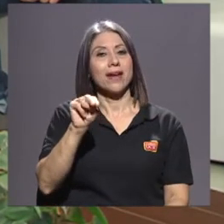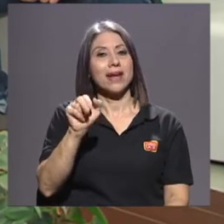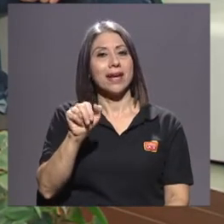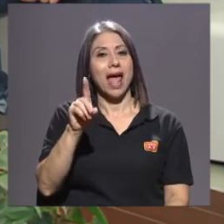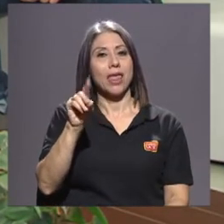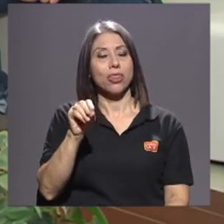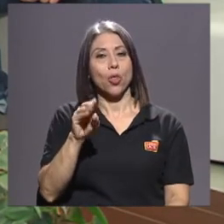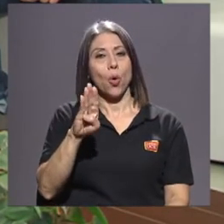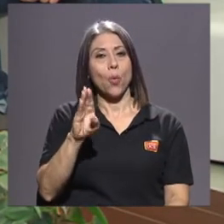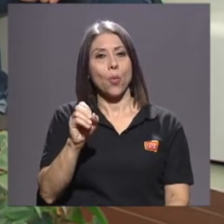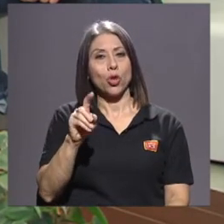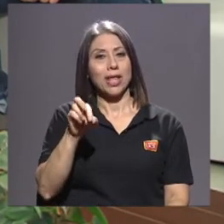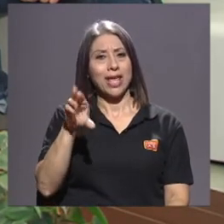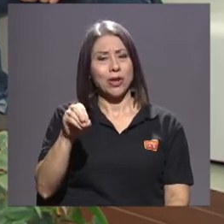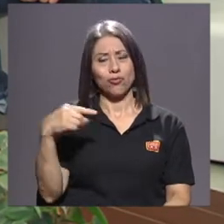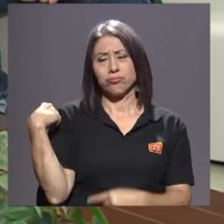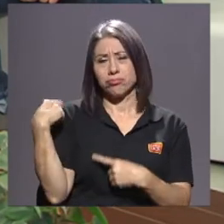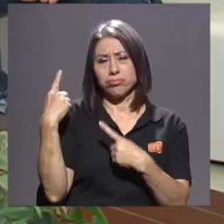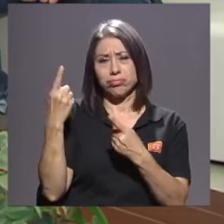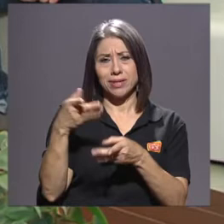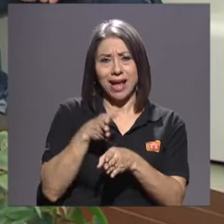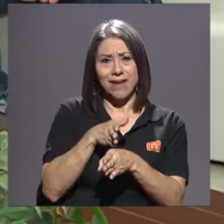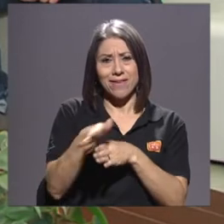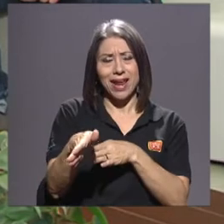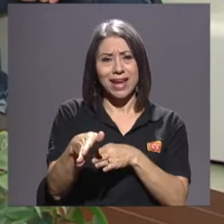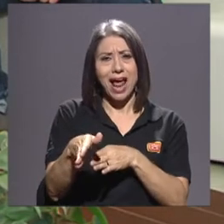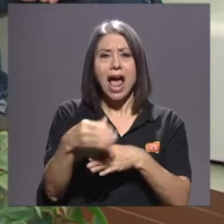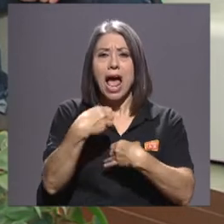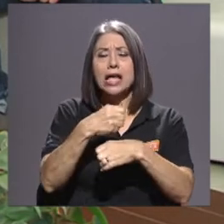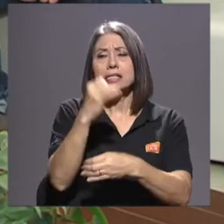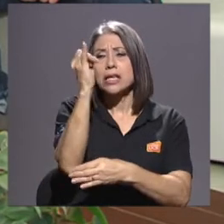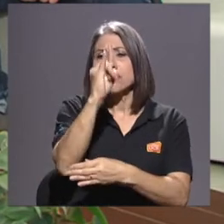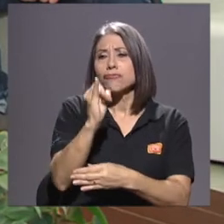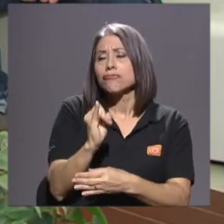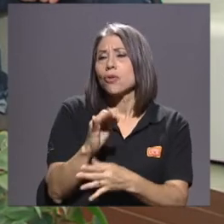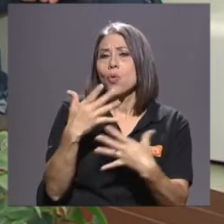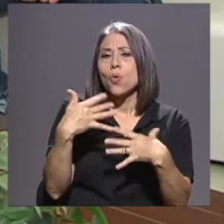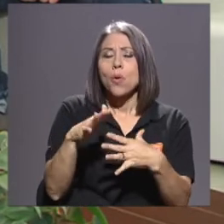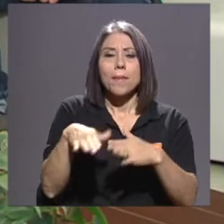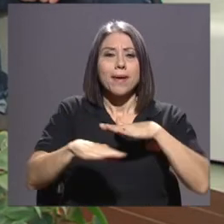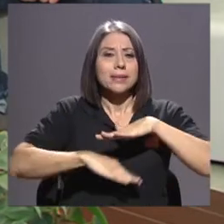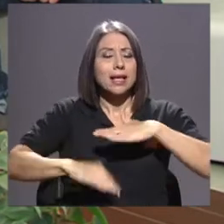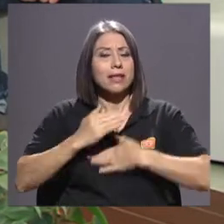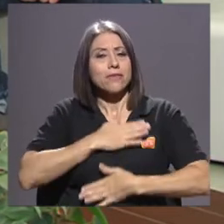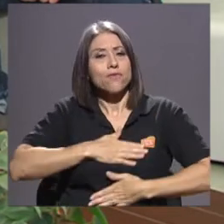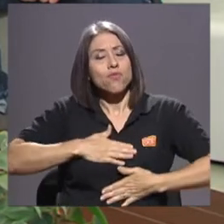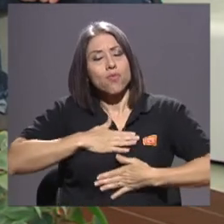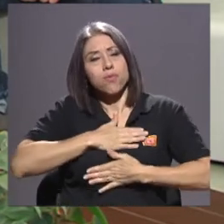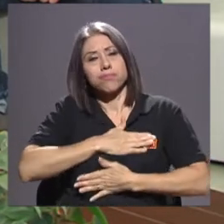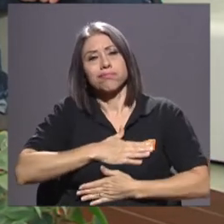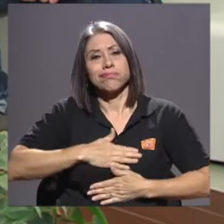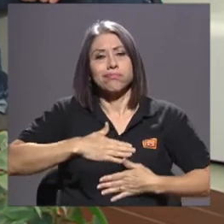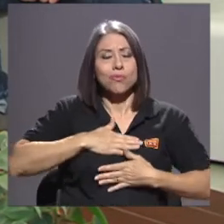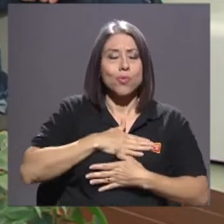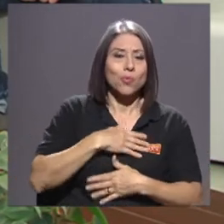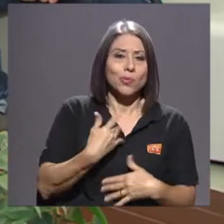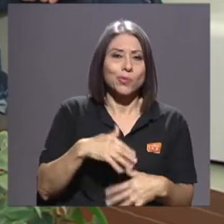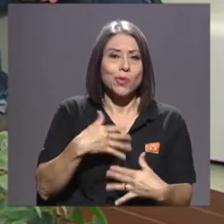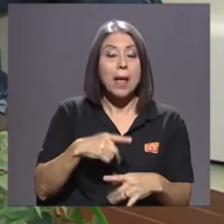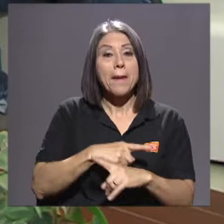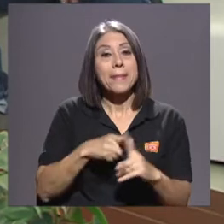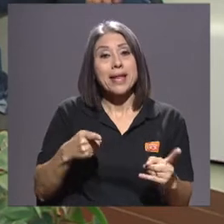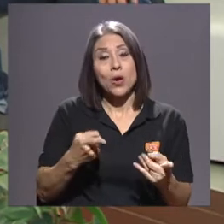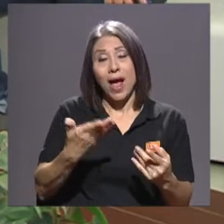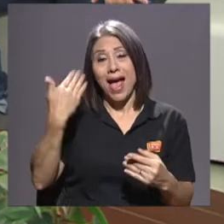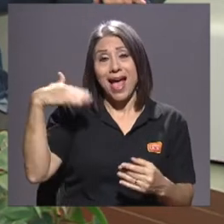desarrolla una estética basada en el disfrute, en el placer, en la sensualidad. Pero desde hace algunas décadas